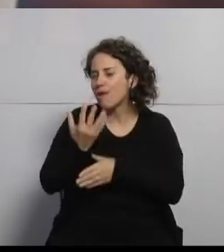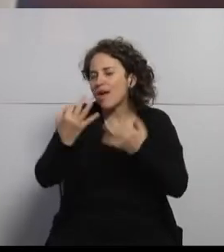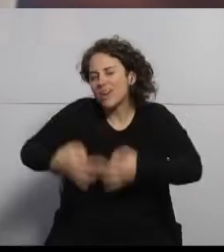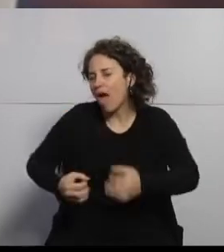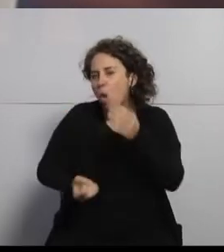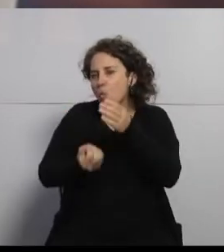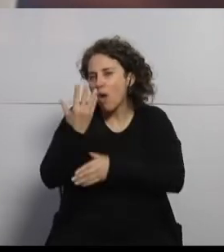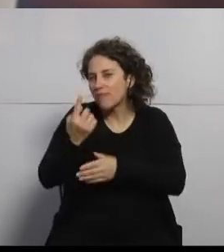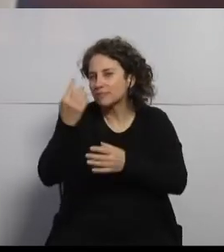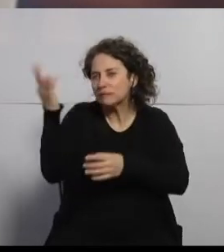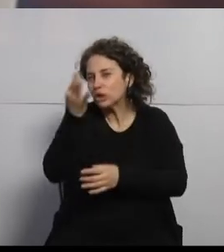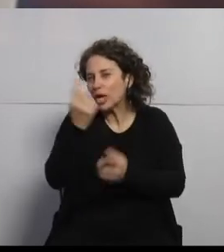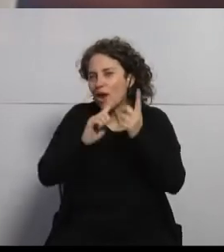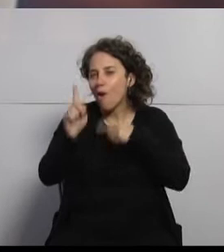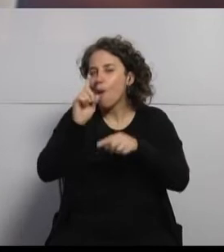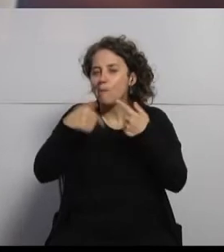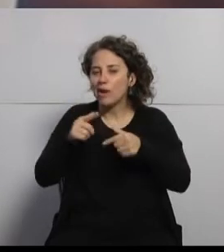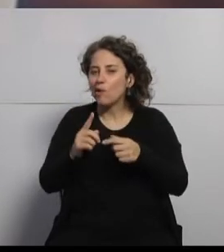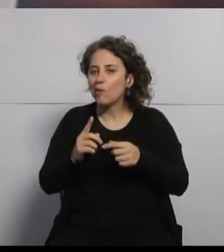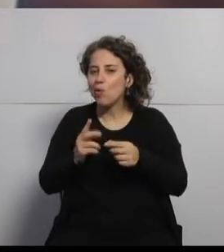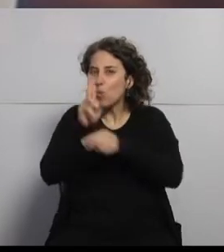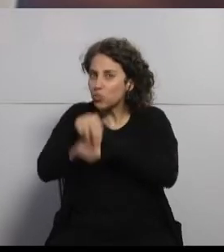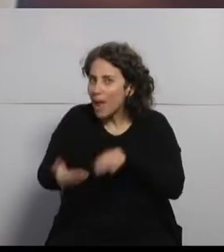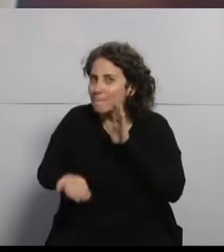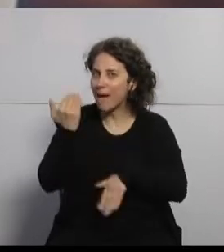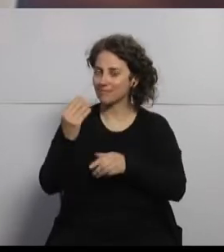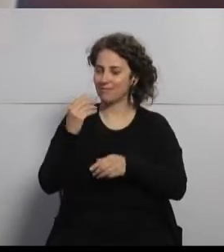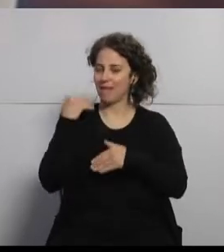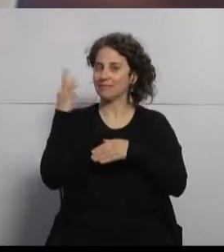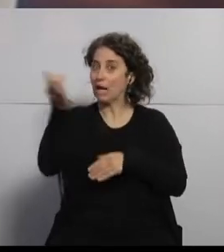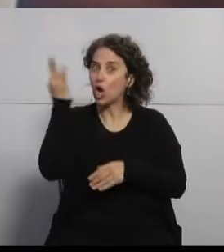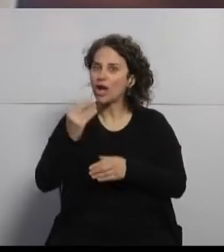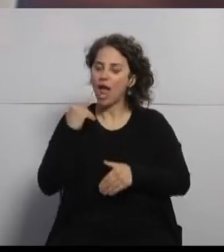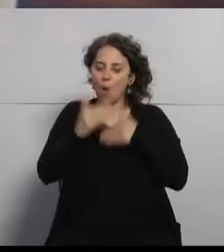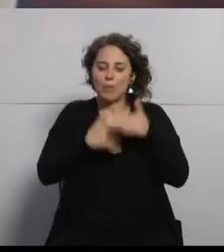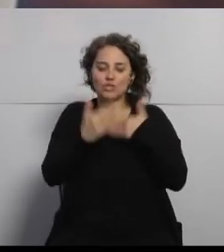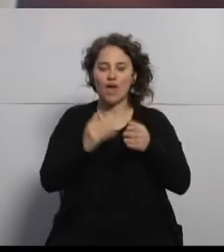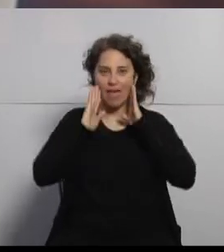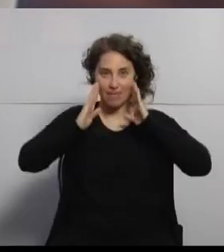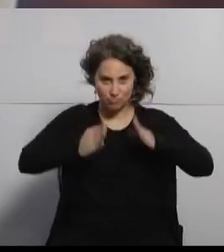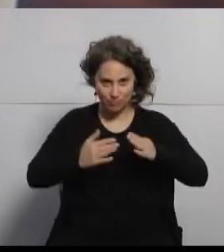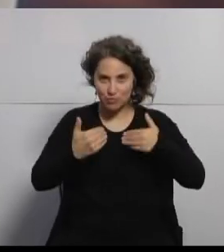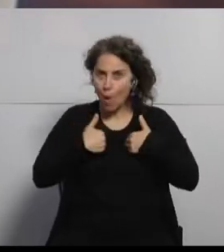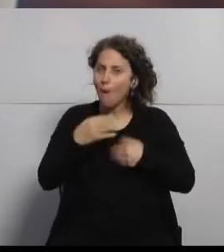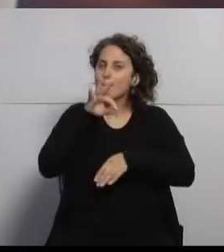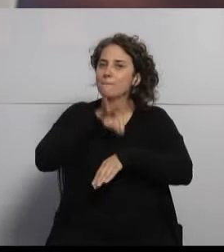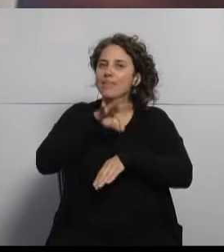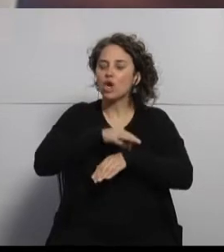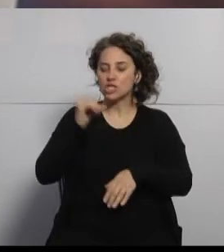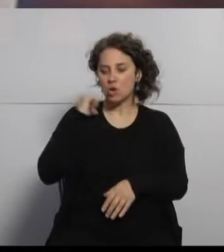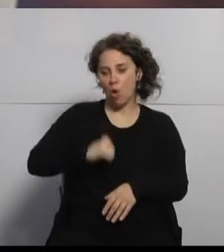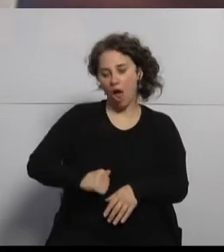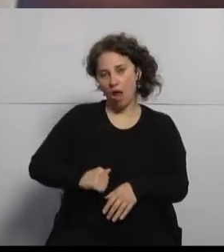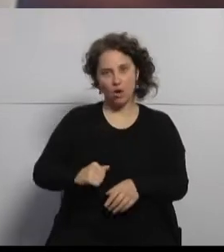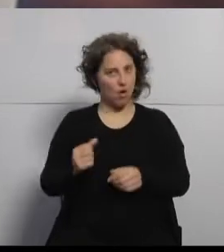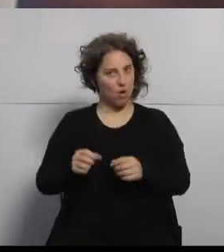nuevas tecnologías. Realmente involucra más las tecnologías en los procesos de atención. Yo soy médico cirujano, regresado a la Universidad